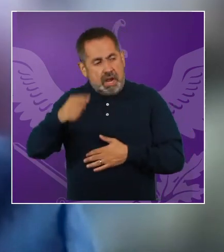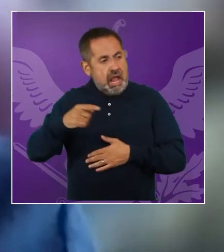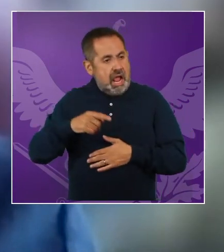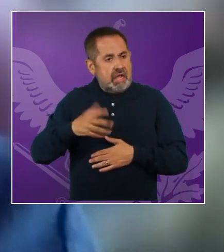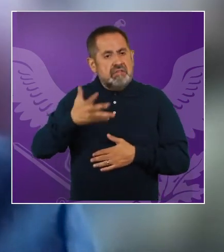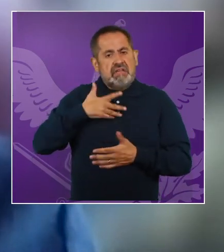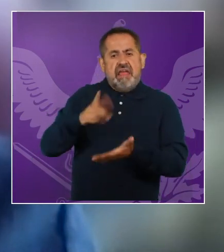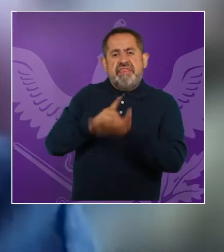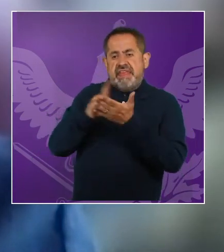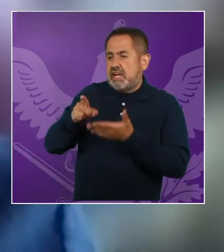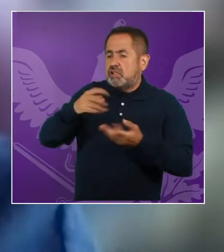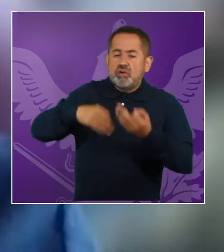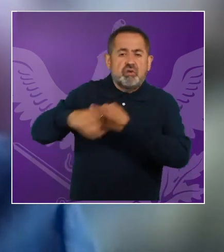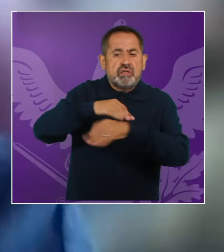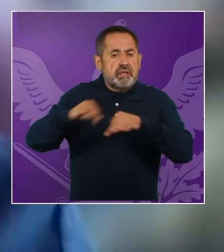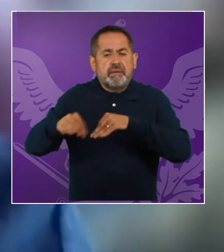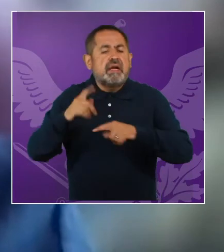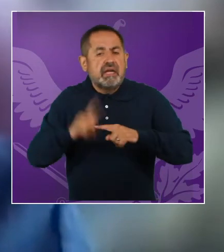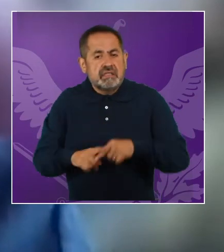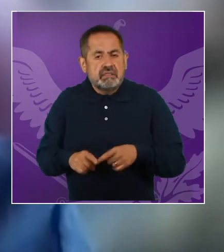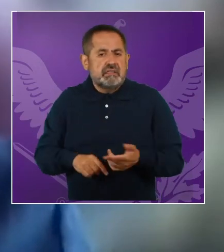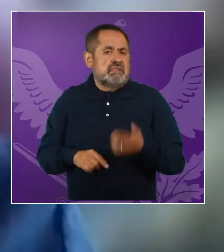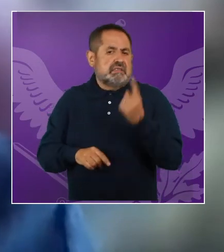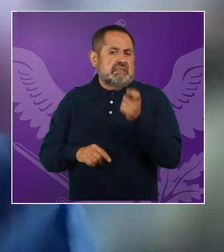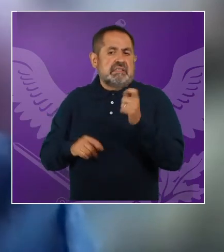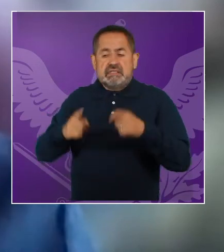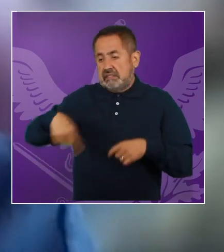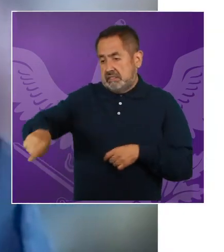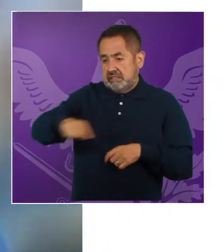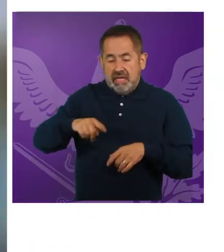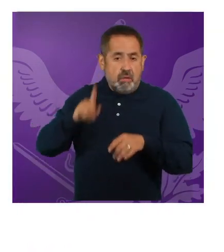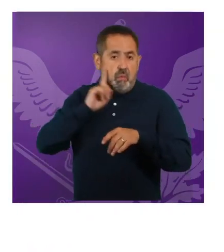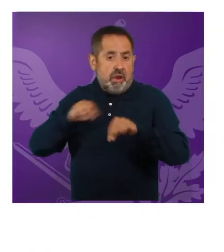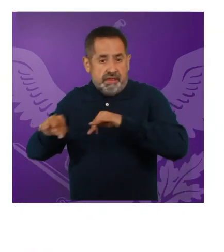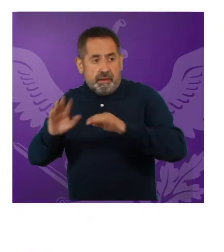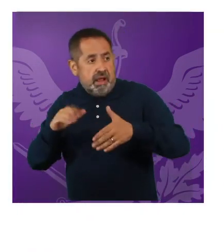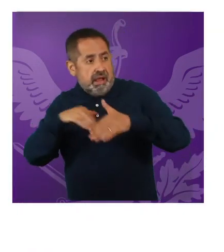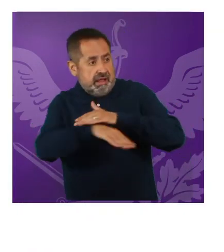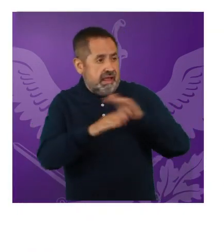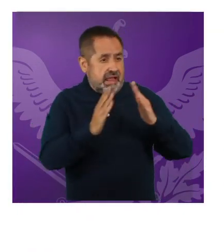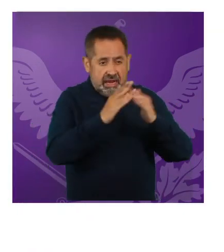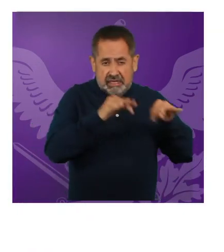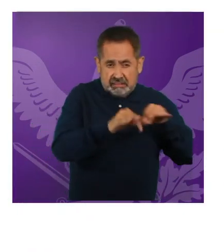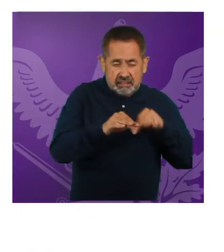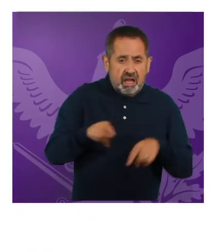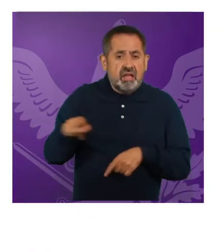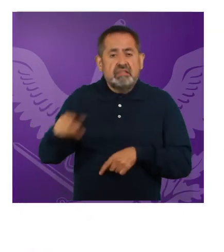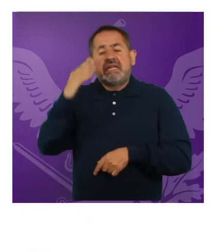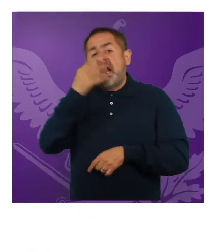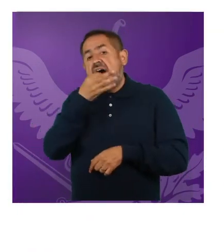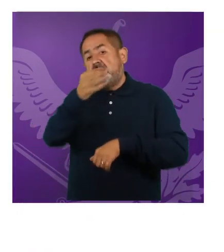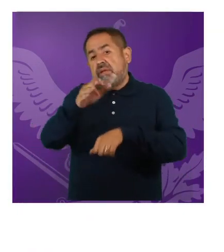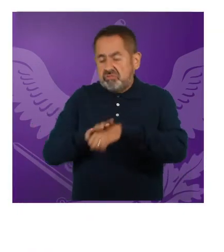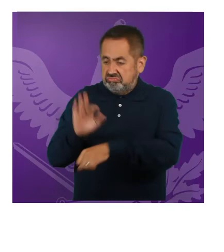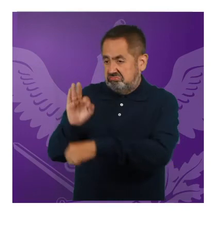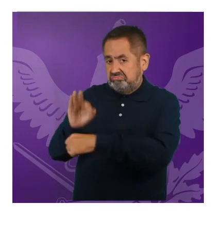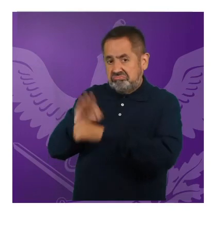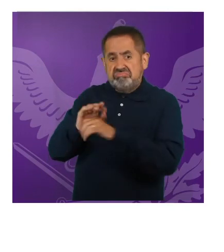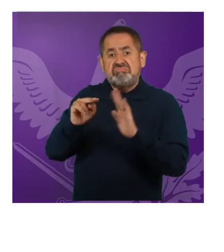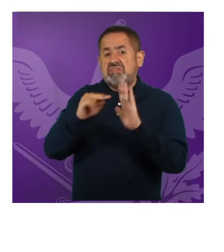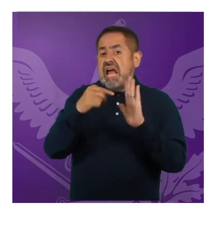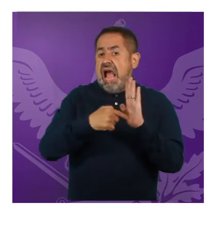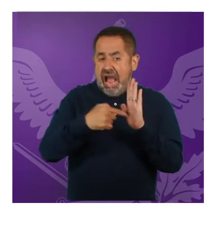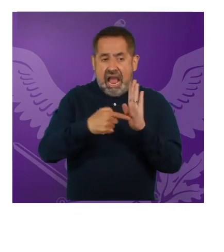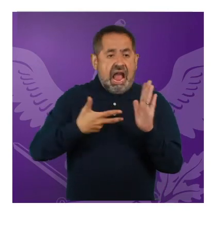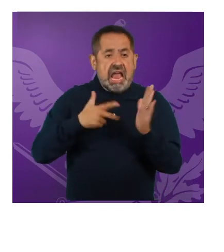trabajo para reivindicar los derechos de las trabajadoras es, por un lado, las trabajadoras del hogar tienen que saber que cuentan